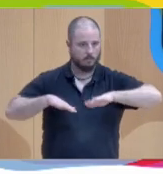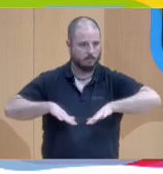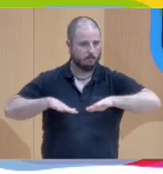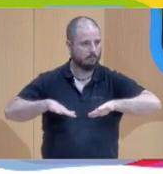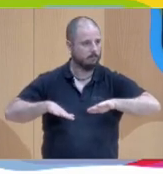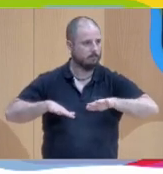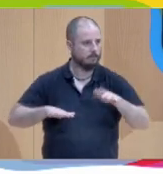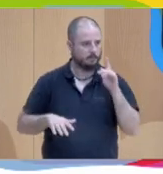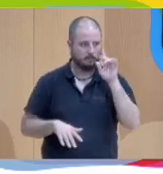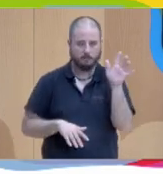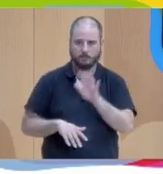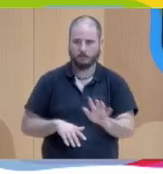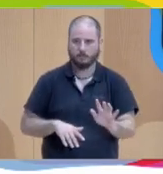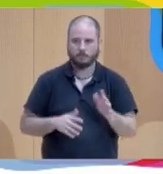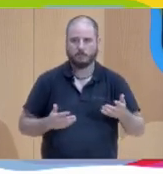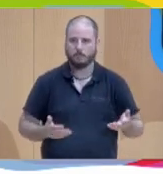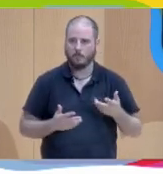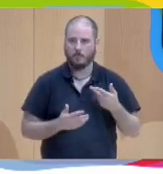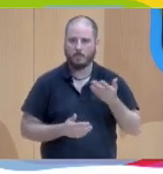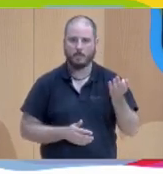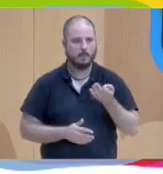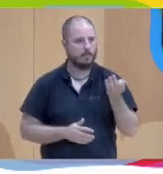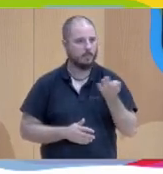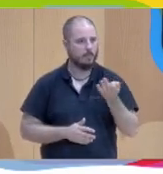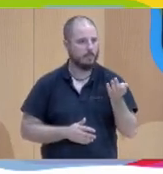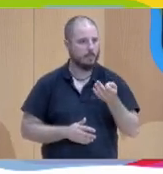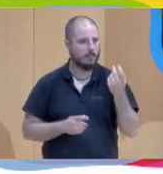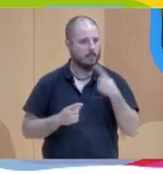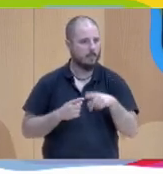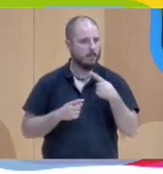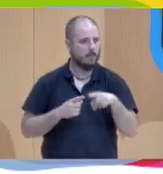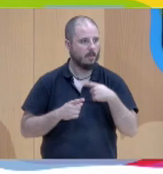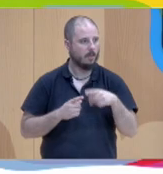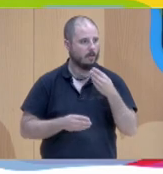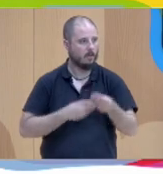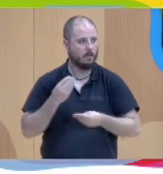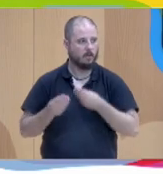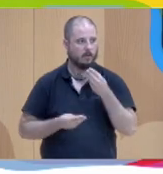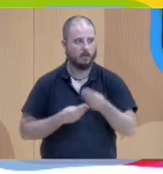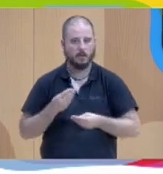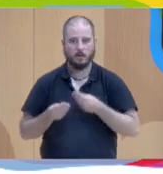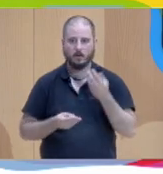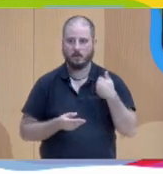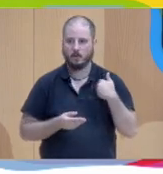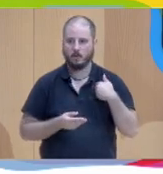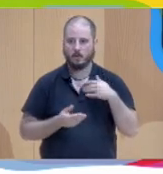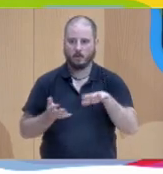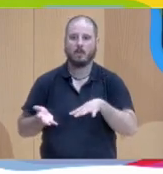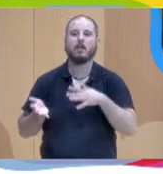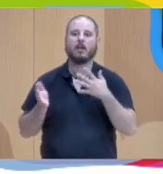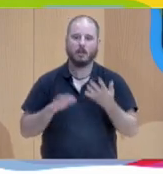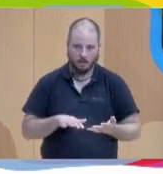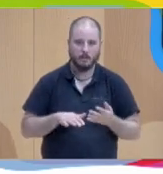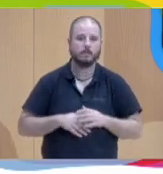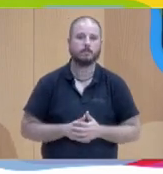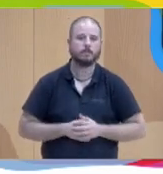para complementar, que hay que poner en valor todo lo que ya se ha hecho, lo que se ha hecho ya en este año y pico. Lo estaban